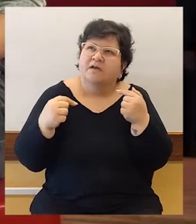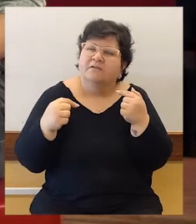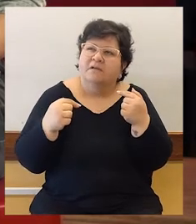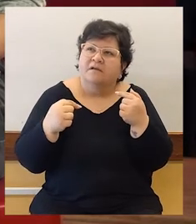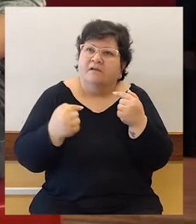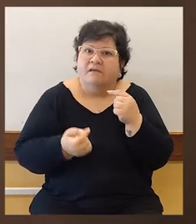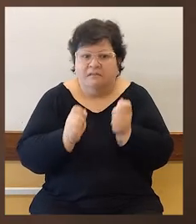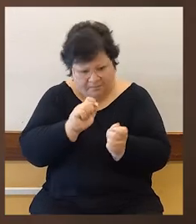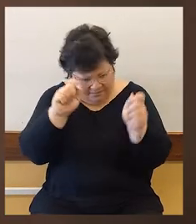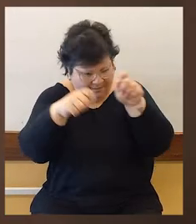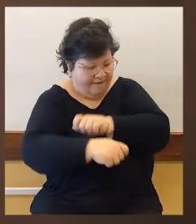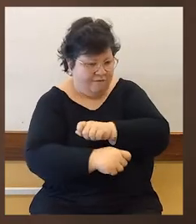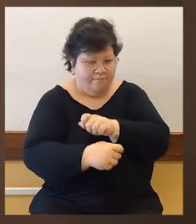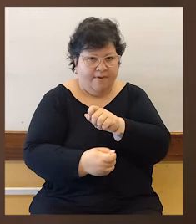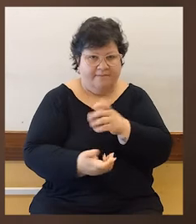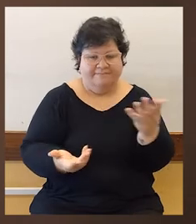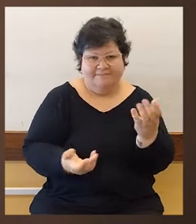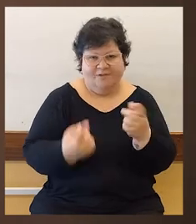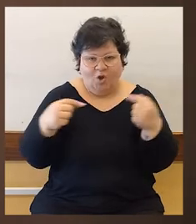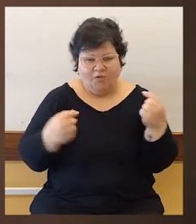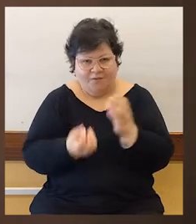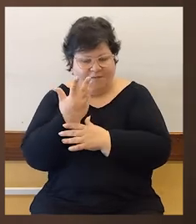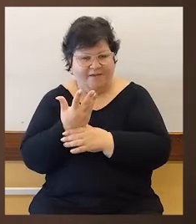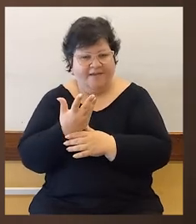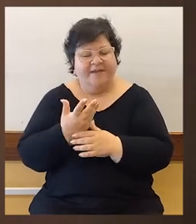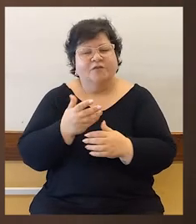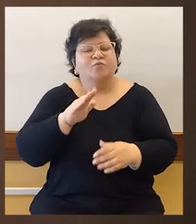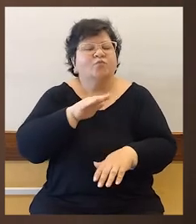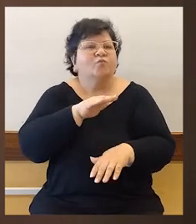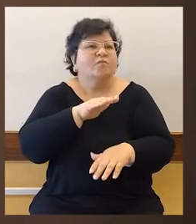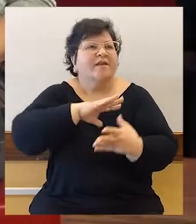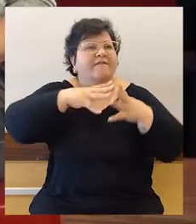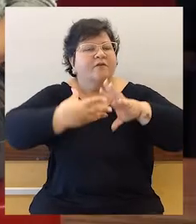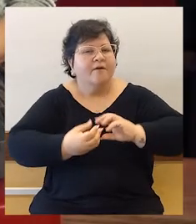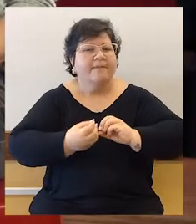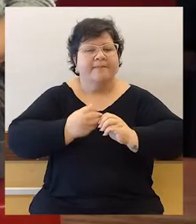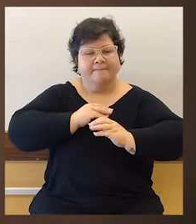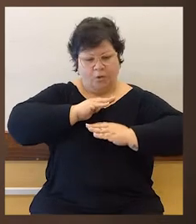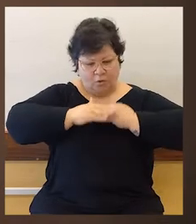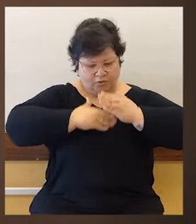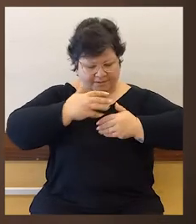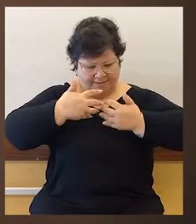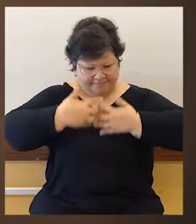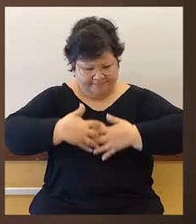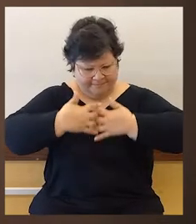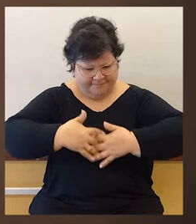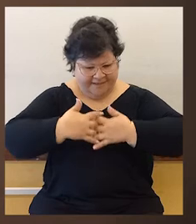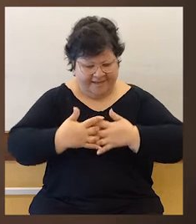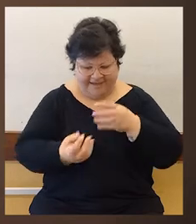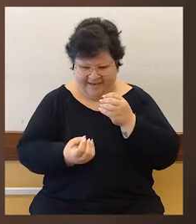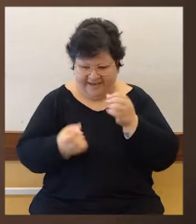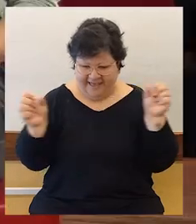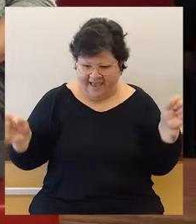totalmente novedoso. Es una manera de procesarlas y de transformarlas. Creo que a través del acto creativo o del